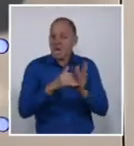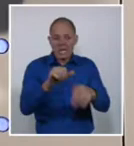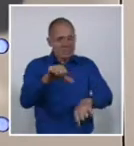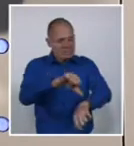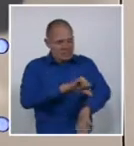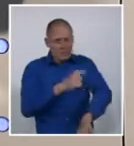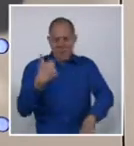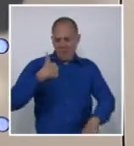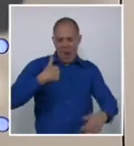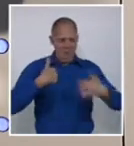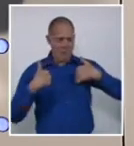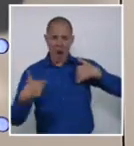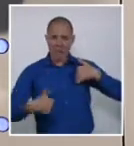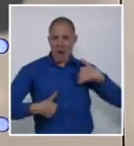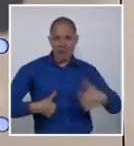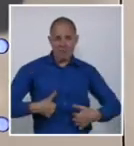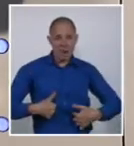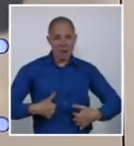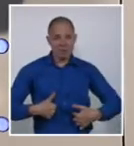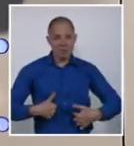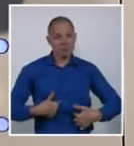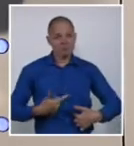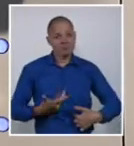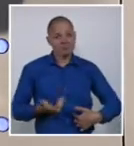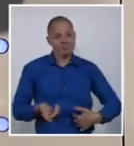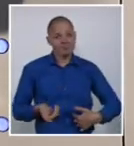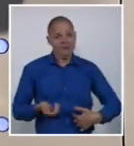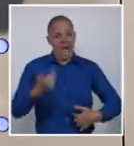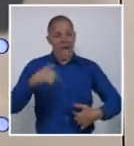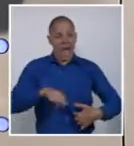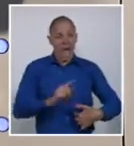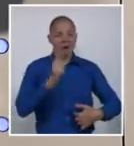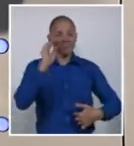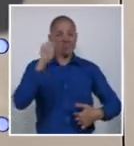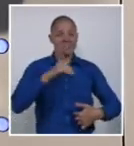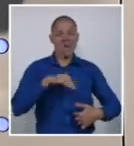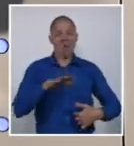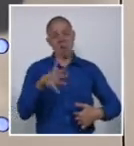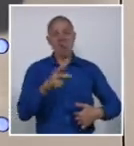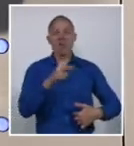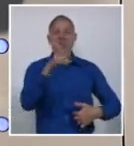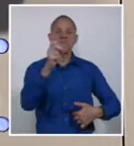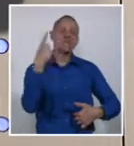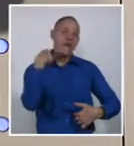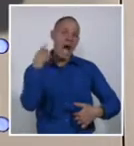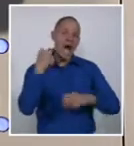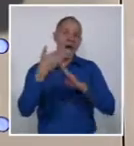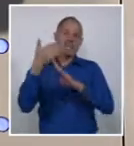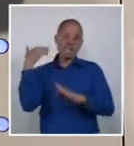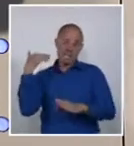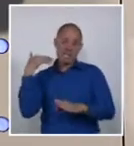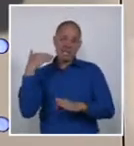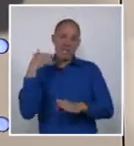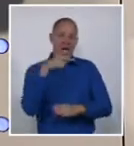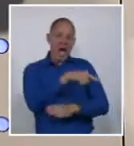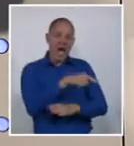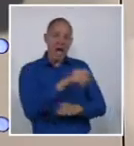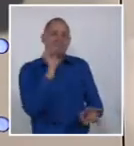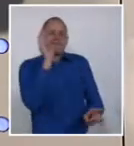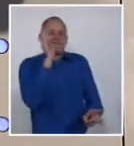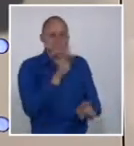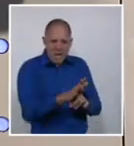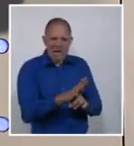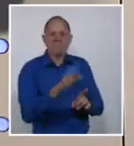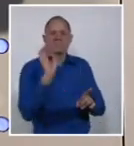ganar la guerra que ellos mismos impusieron hace casi 20 años, significaría una gran